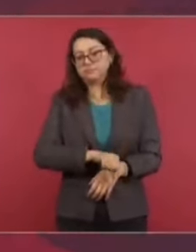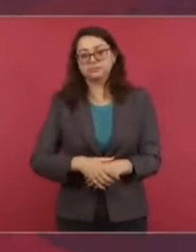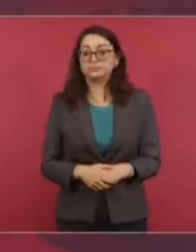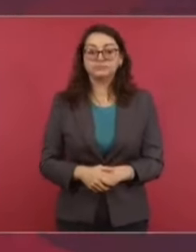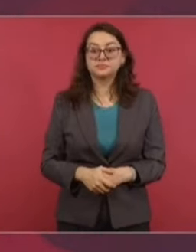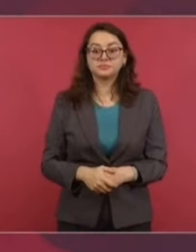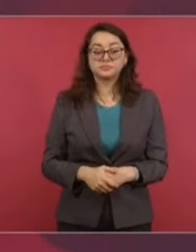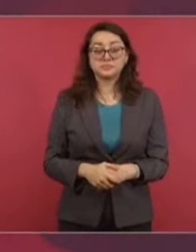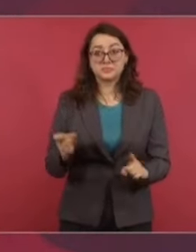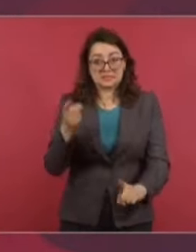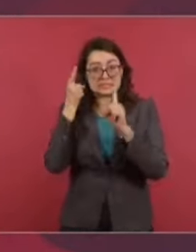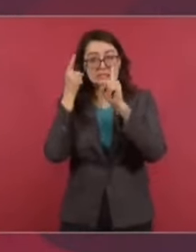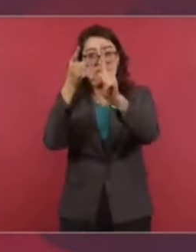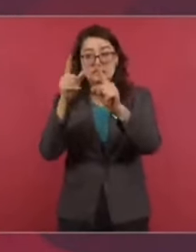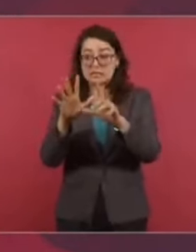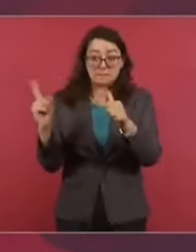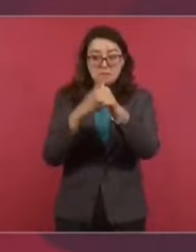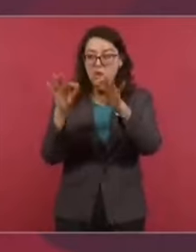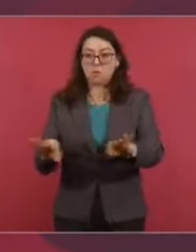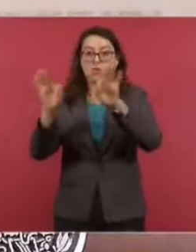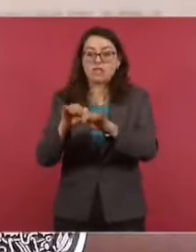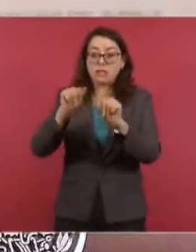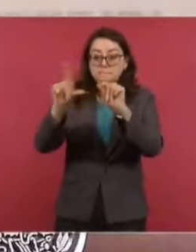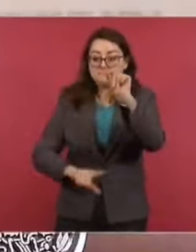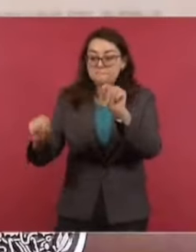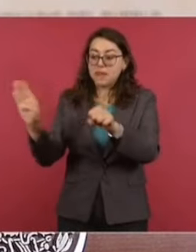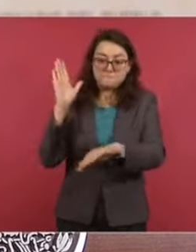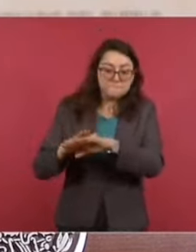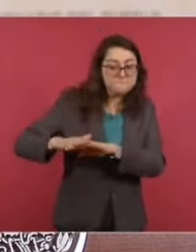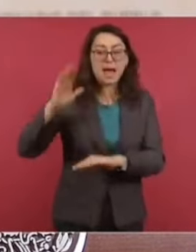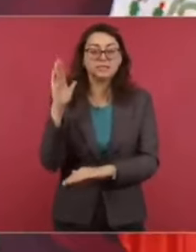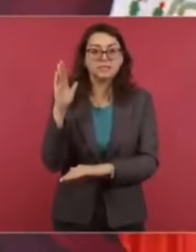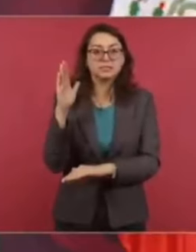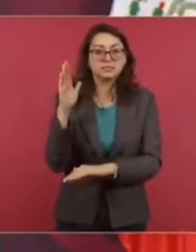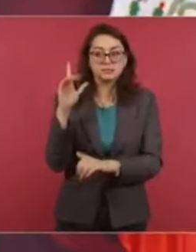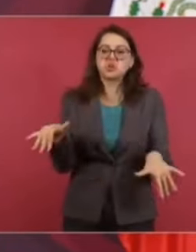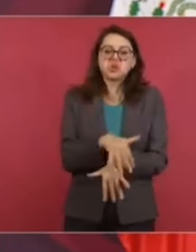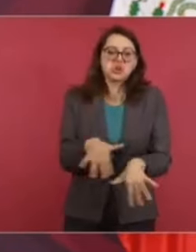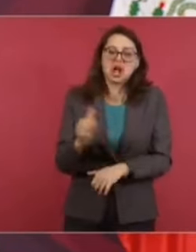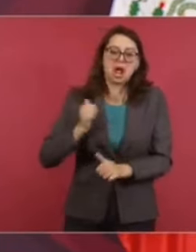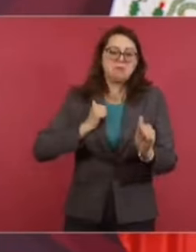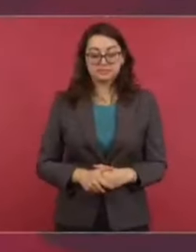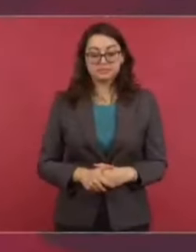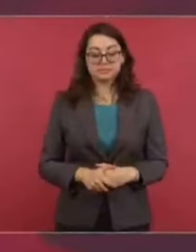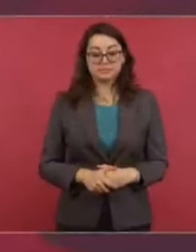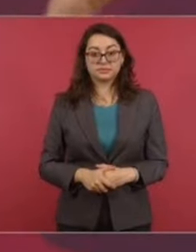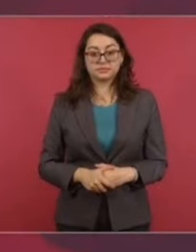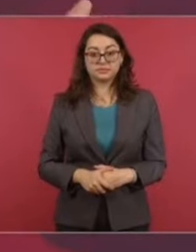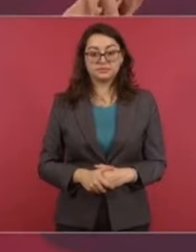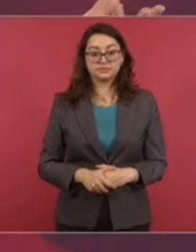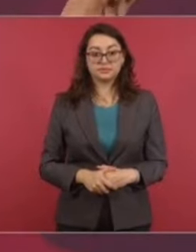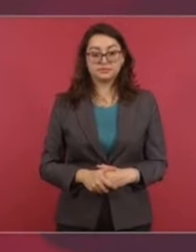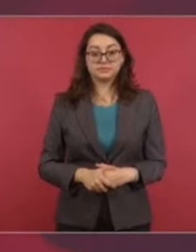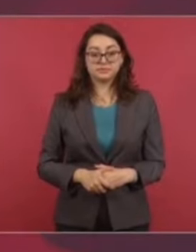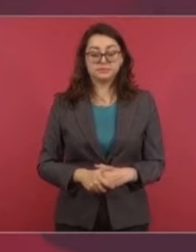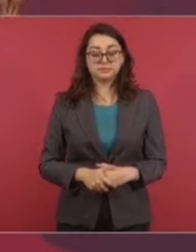quien no piensa en el pueblo, quien no piensa en la nación, es un politiquero, un arribista, un grillo. No puede